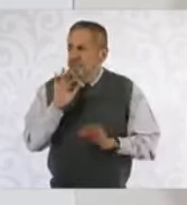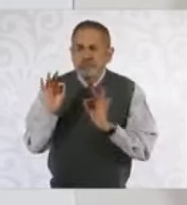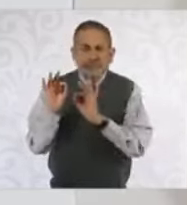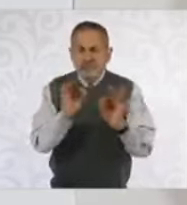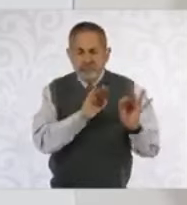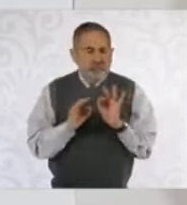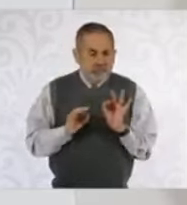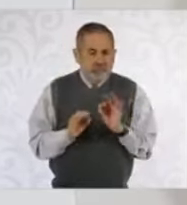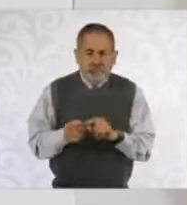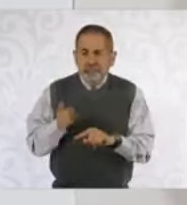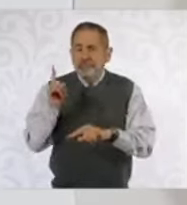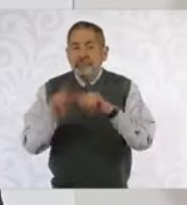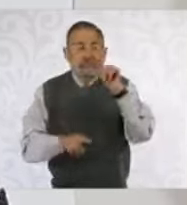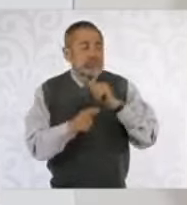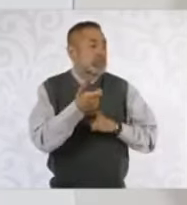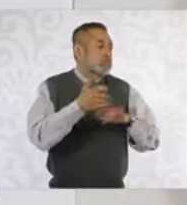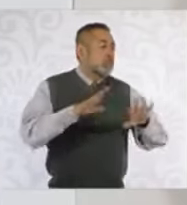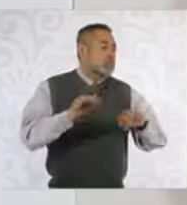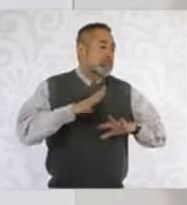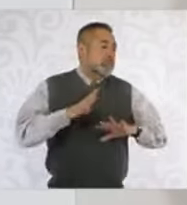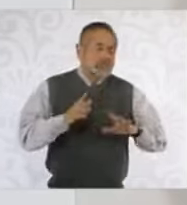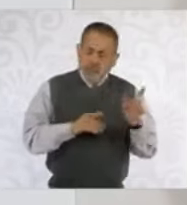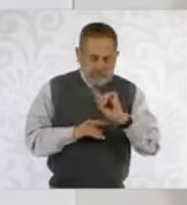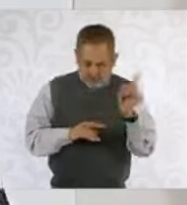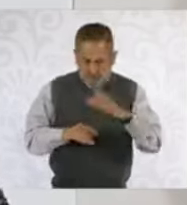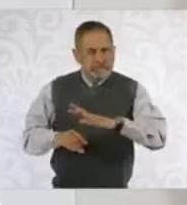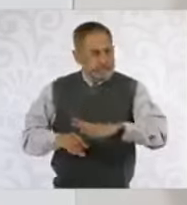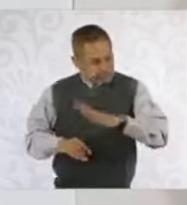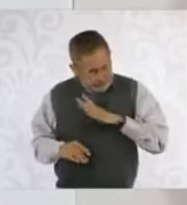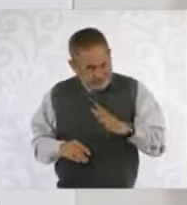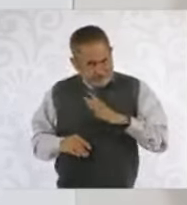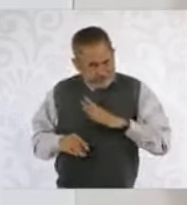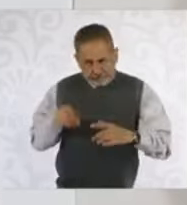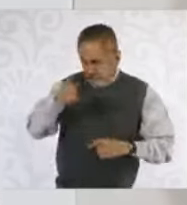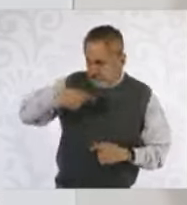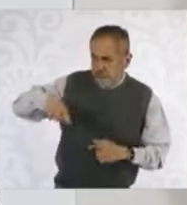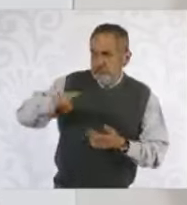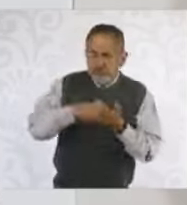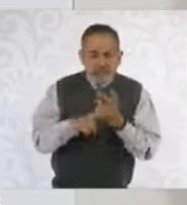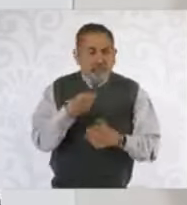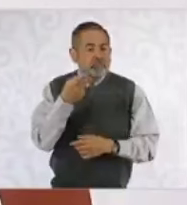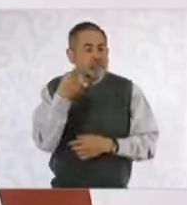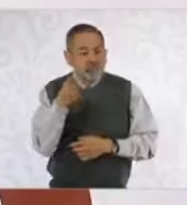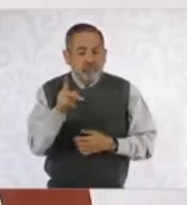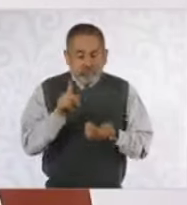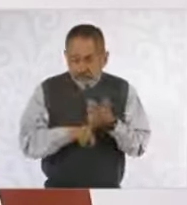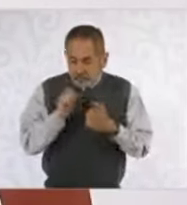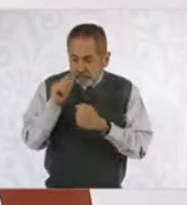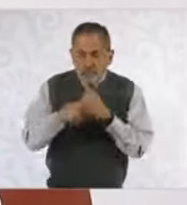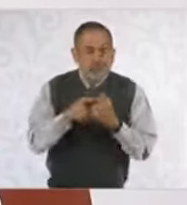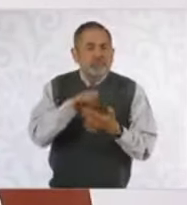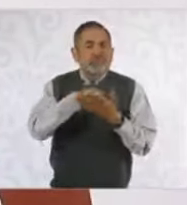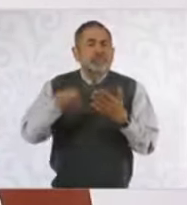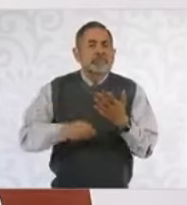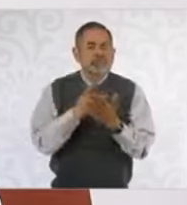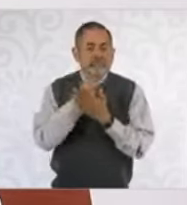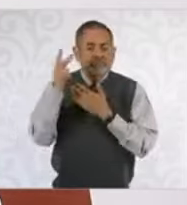ni del gobierno, pero así algunos ajustes. Obviamente se garantizan los programas de bienestar,